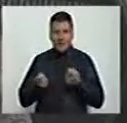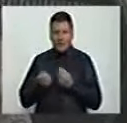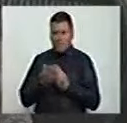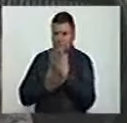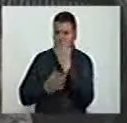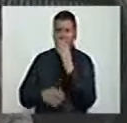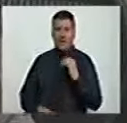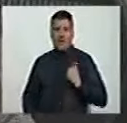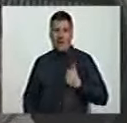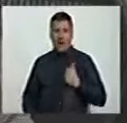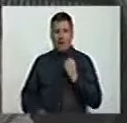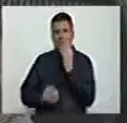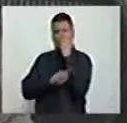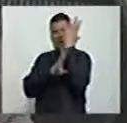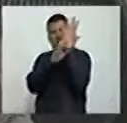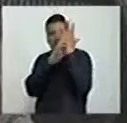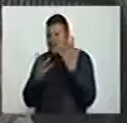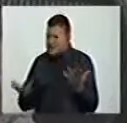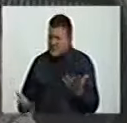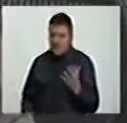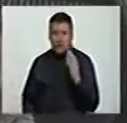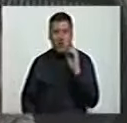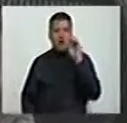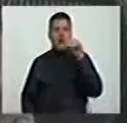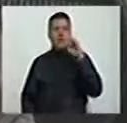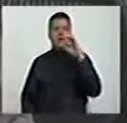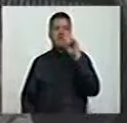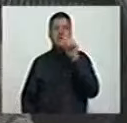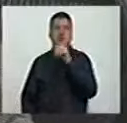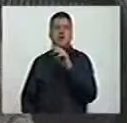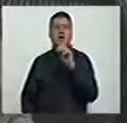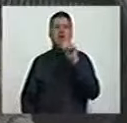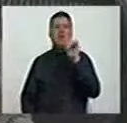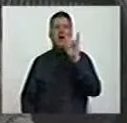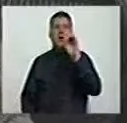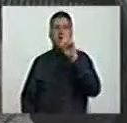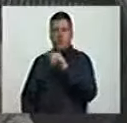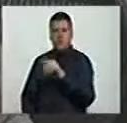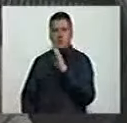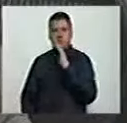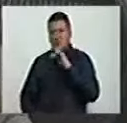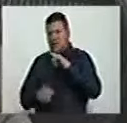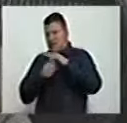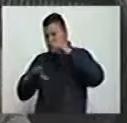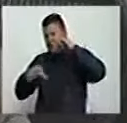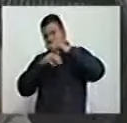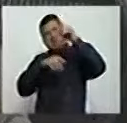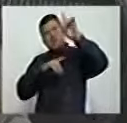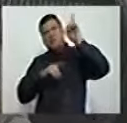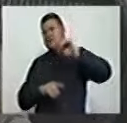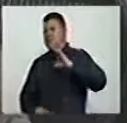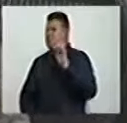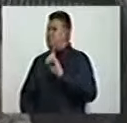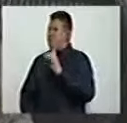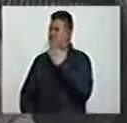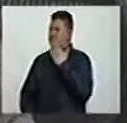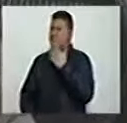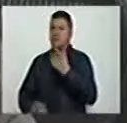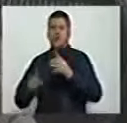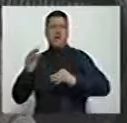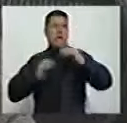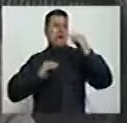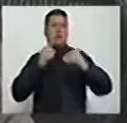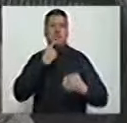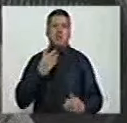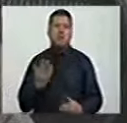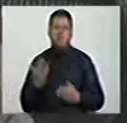Canadá o informes de la OMS y la FAO que establecían el glifosato como no cancerígeno. El